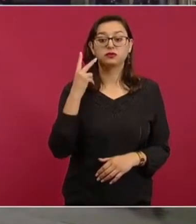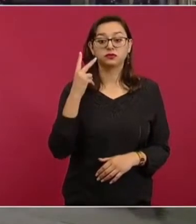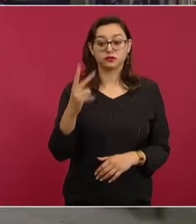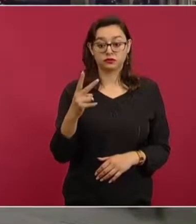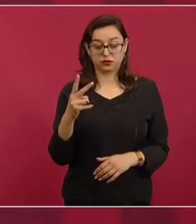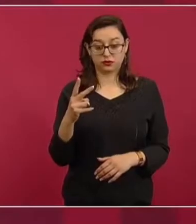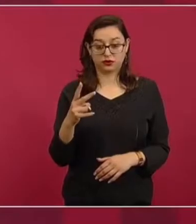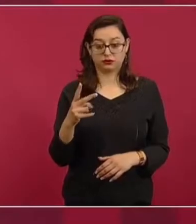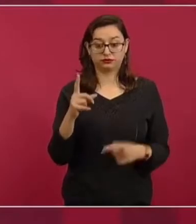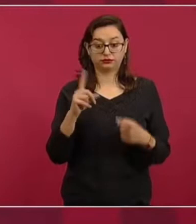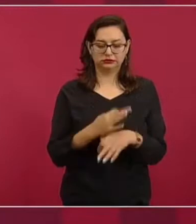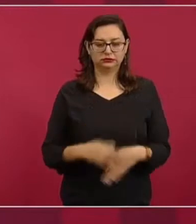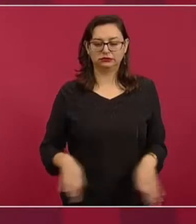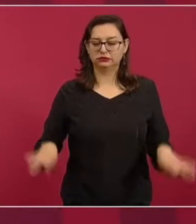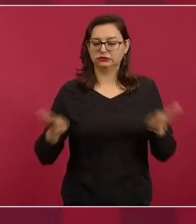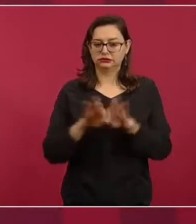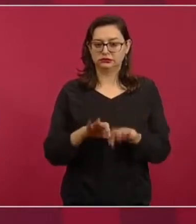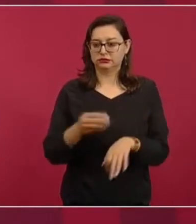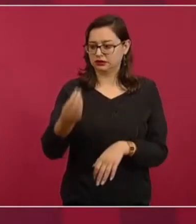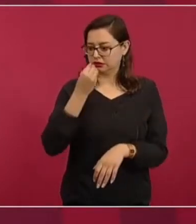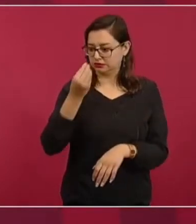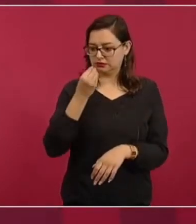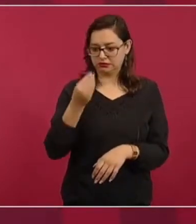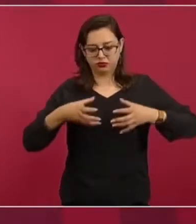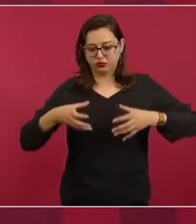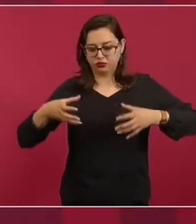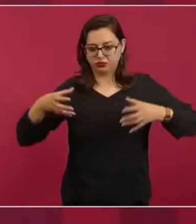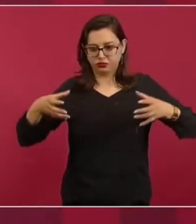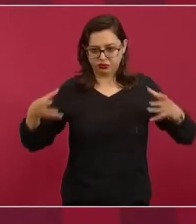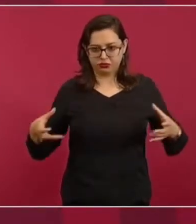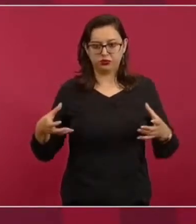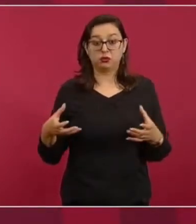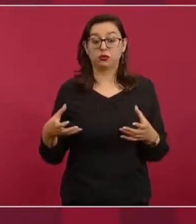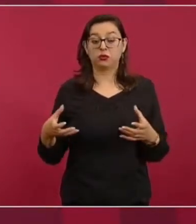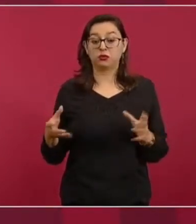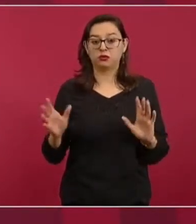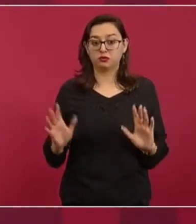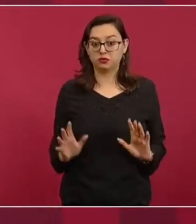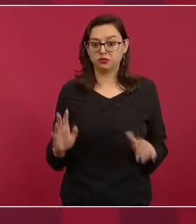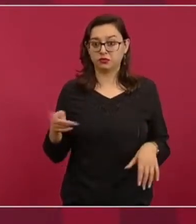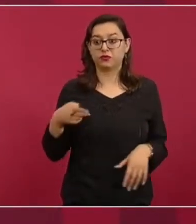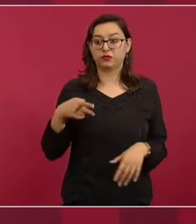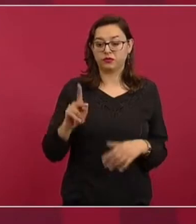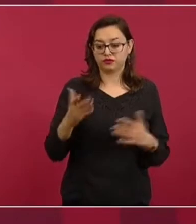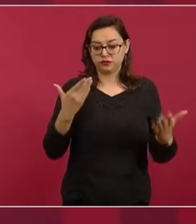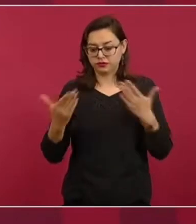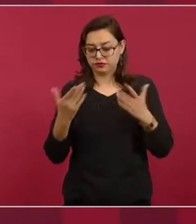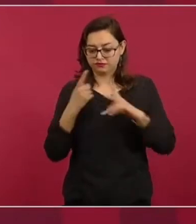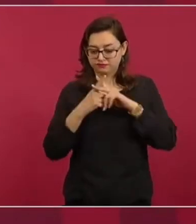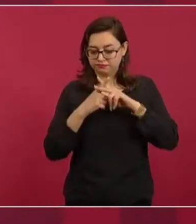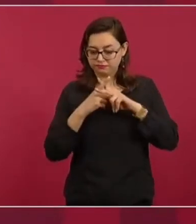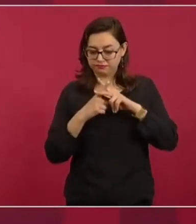primero producción. Pero si vemos que los márgenes, lo que pasa